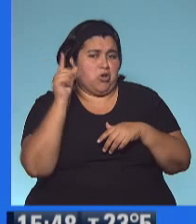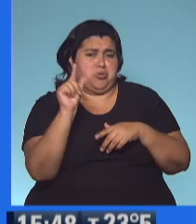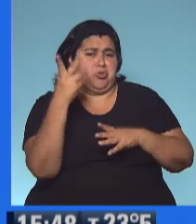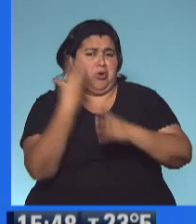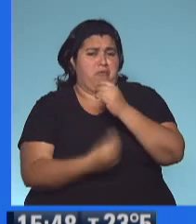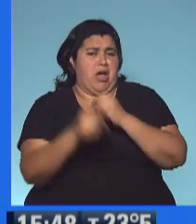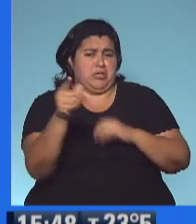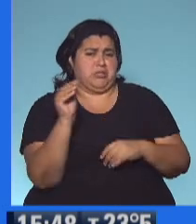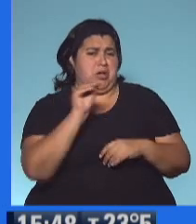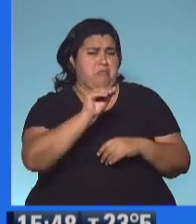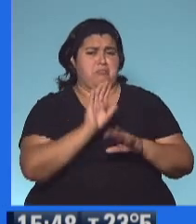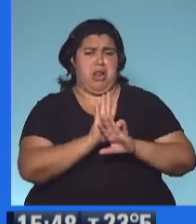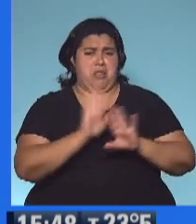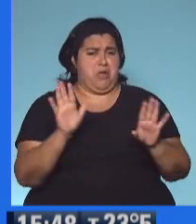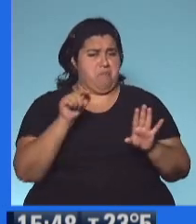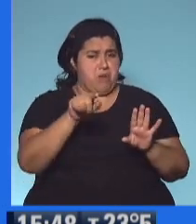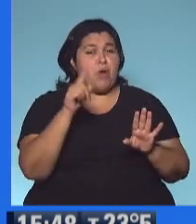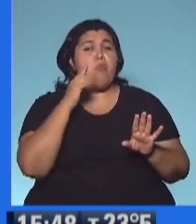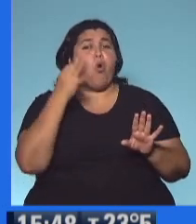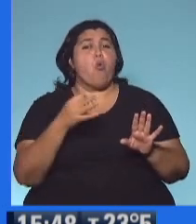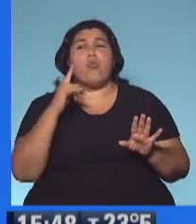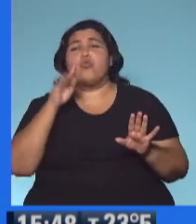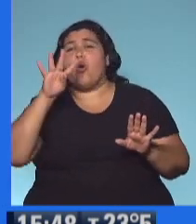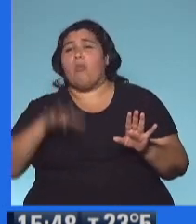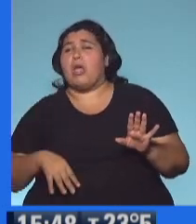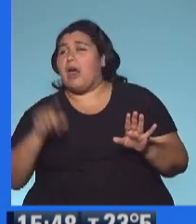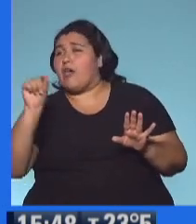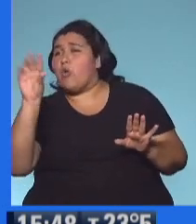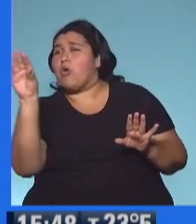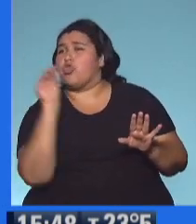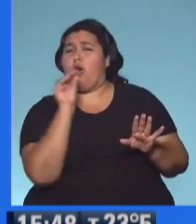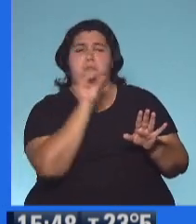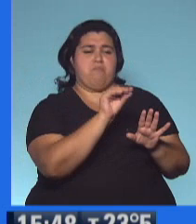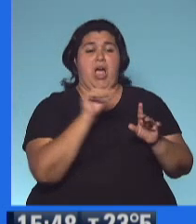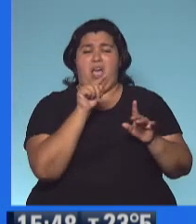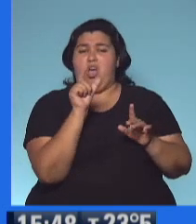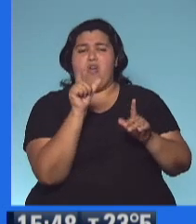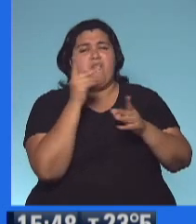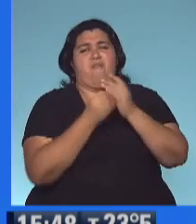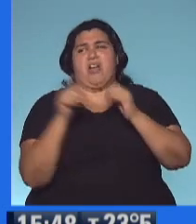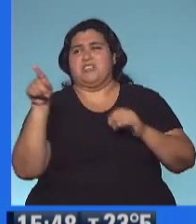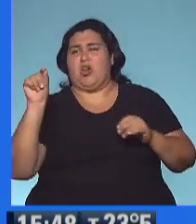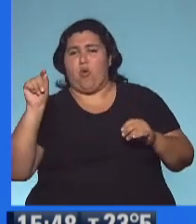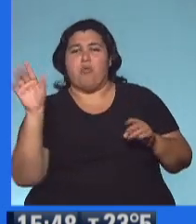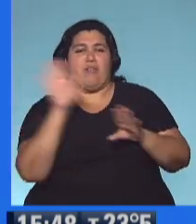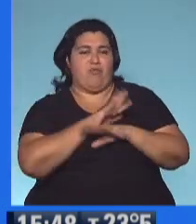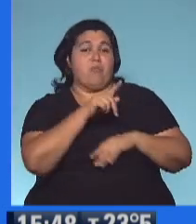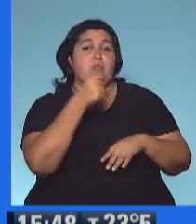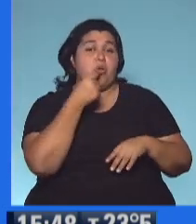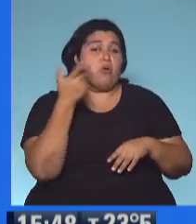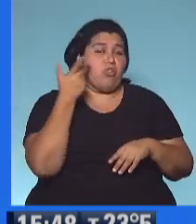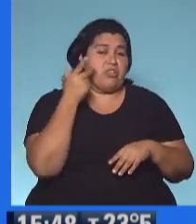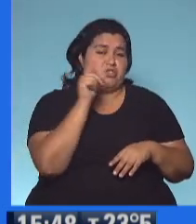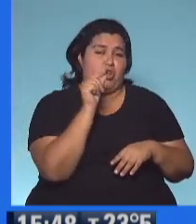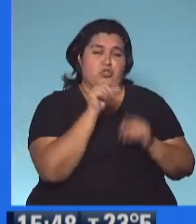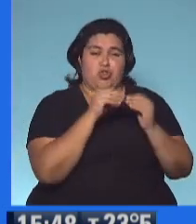pero un error justamente donde fue a mirar en una tabla y miró el numerito de arriba. Si hubiera mirado el de abajo, le hubiera dado 18. Eso quiere decir